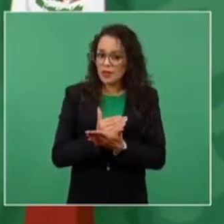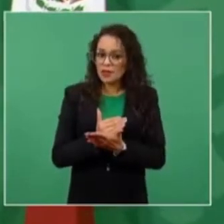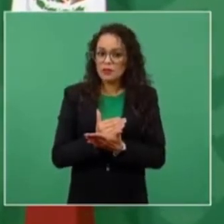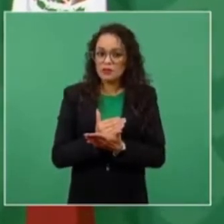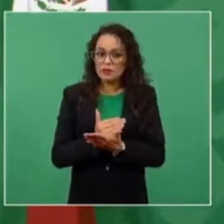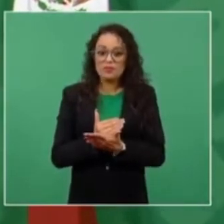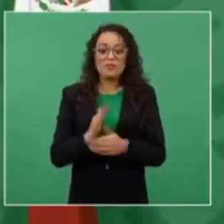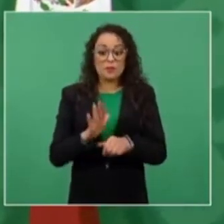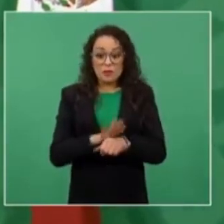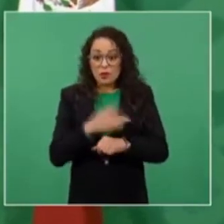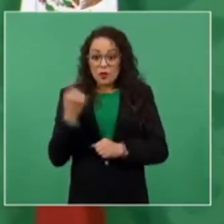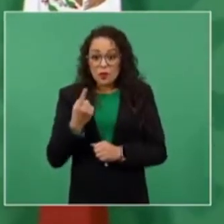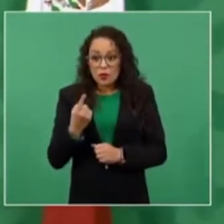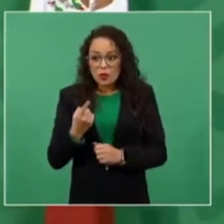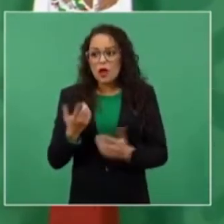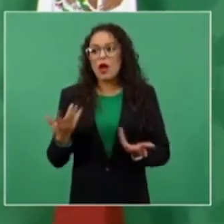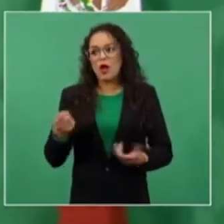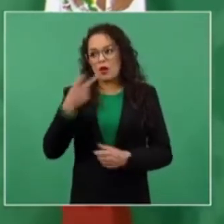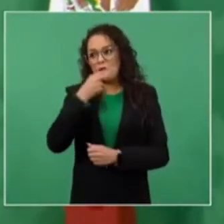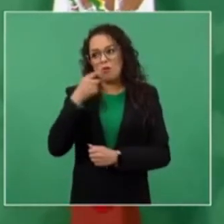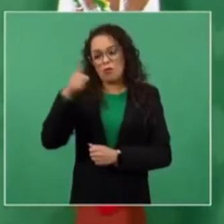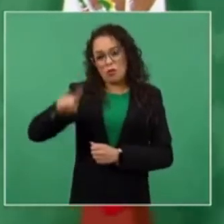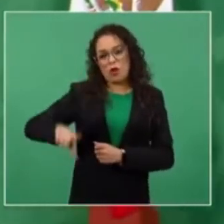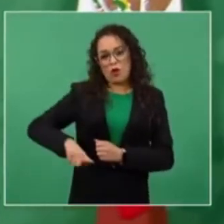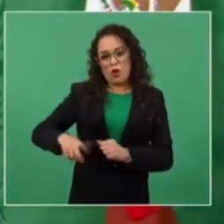por qué, bueno, porque el gobernador es un hombre